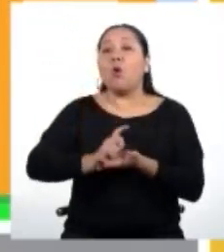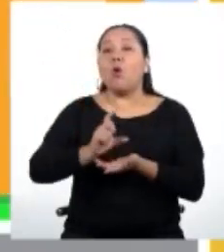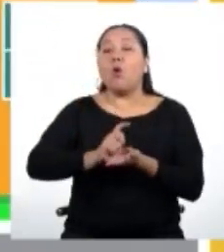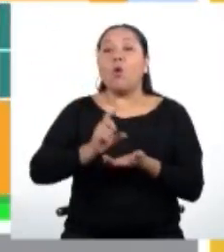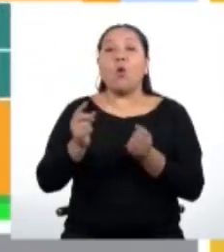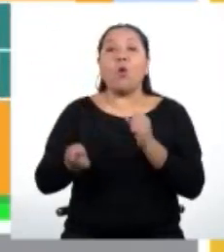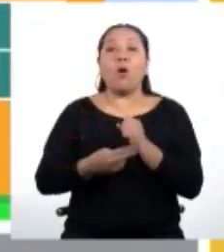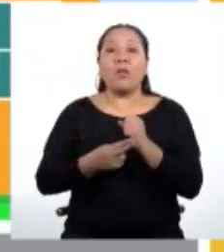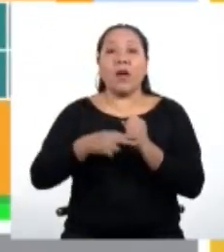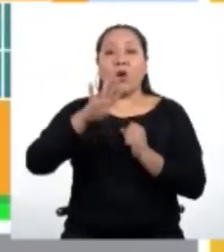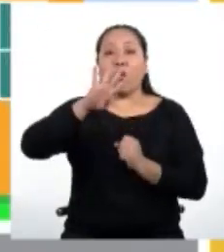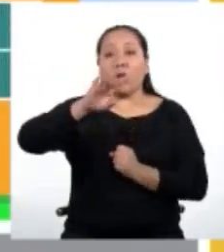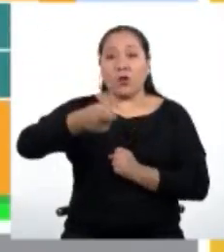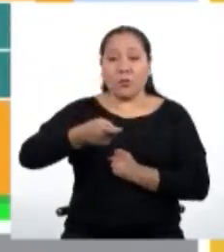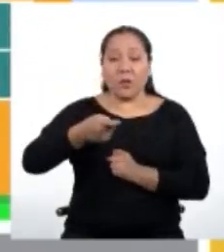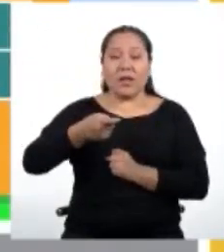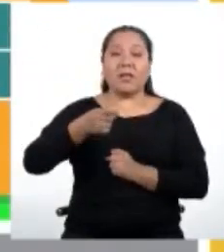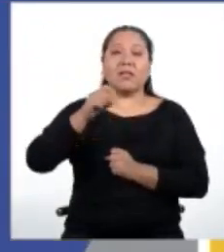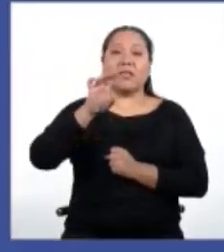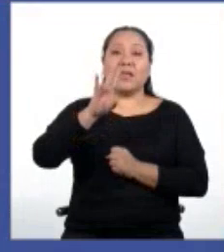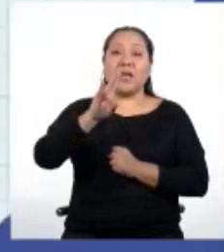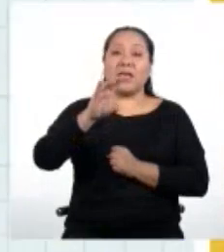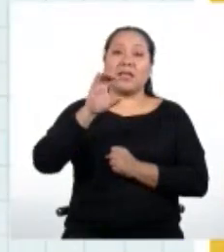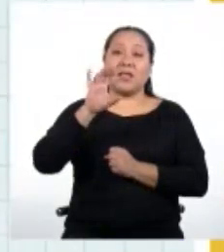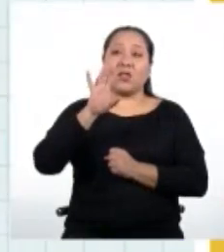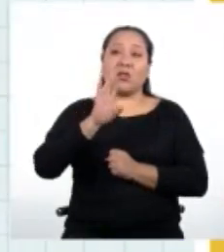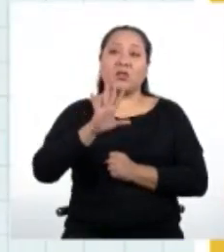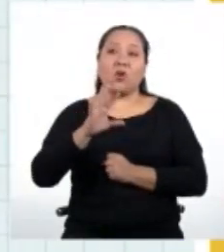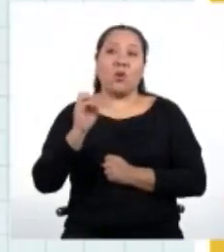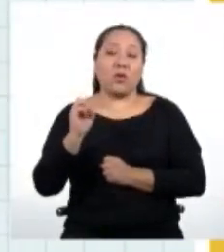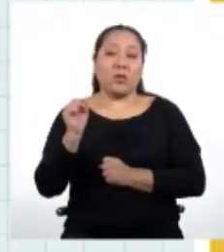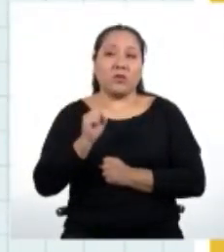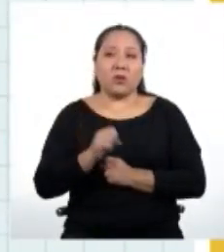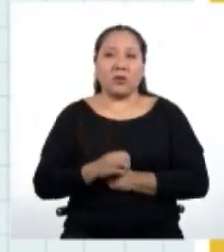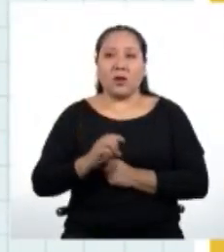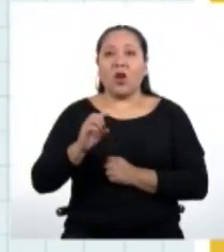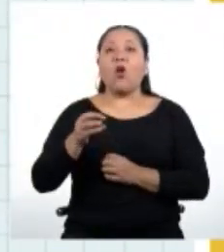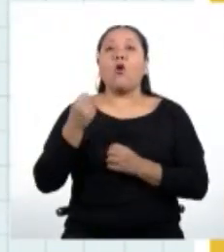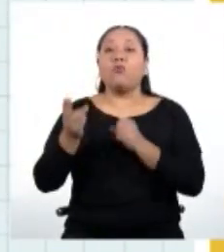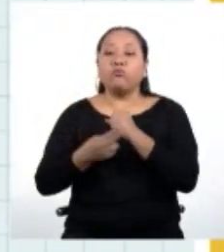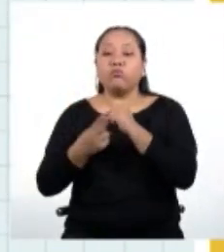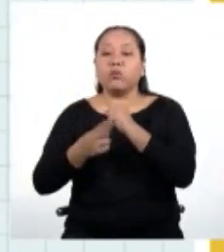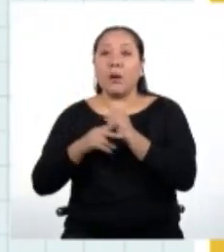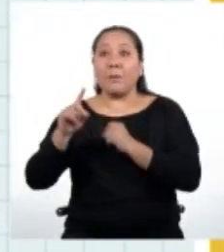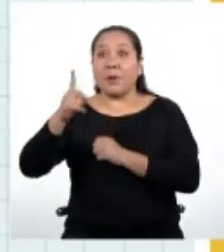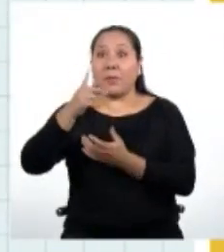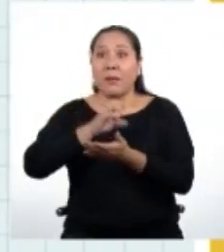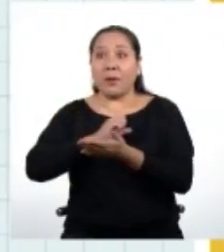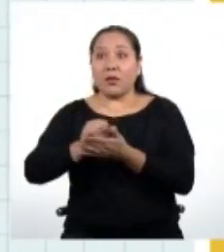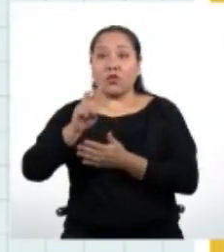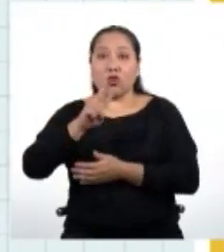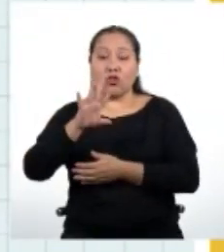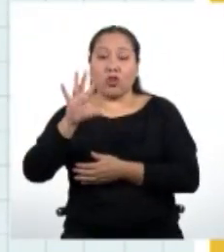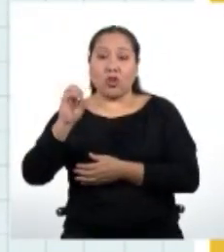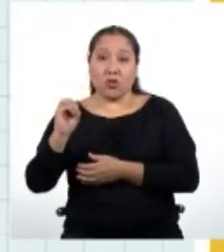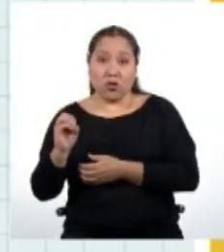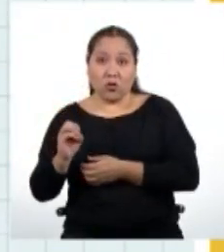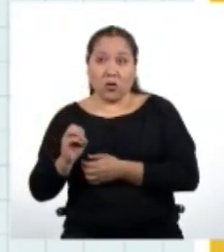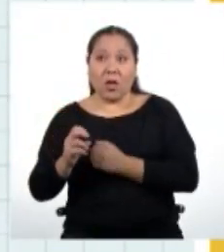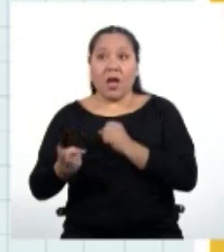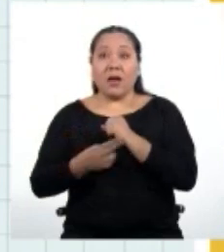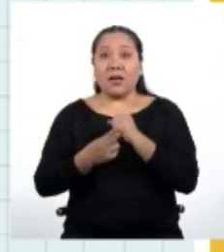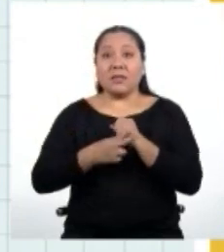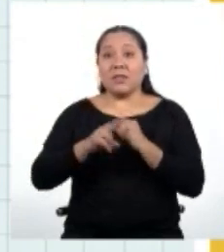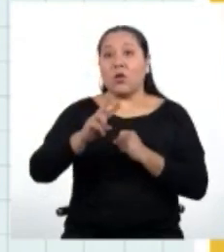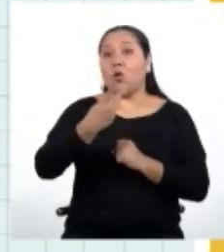se ha propuesto un plan de ahorro que consiste en lo siguiente. El primer mes ahorra 250 soles, el segundo mes